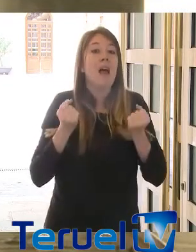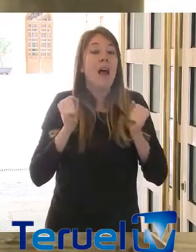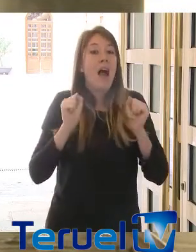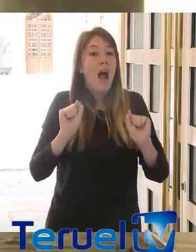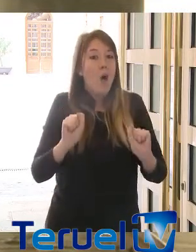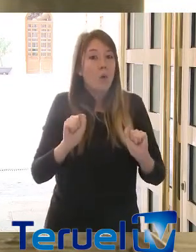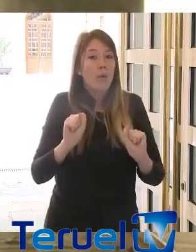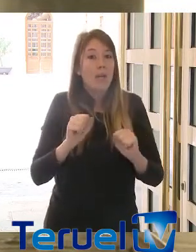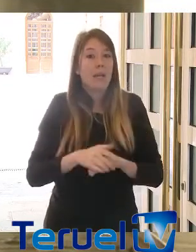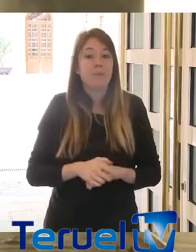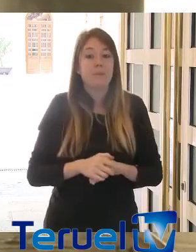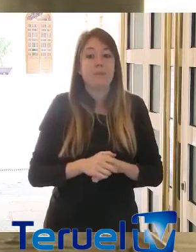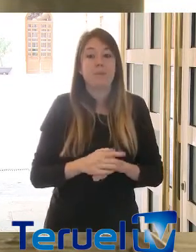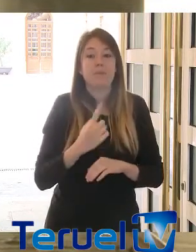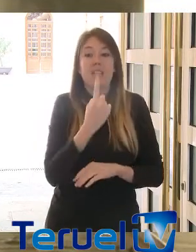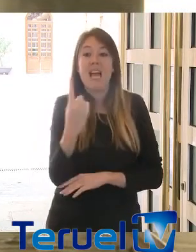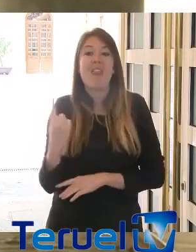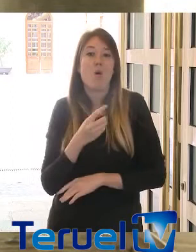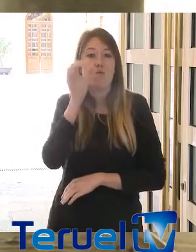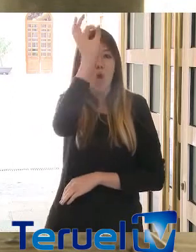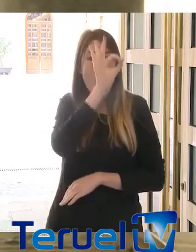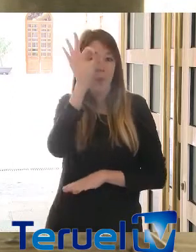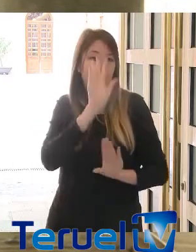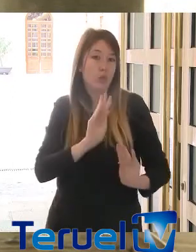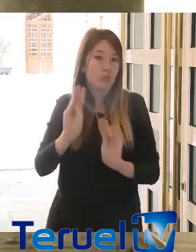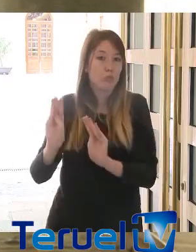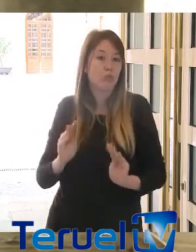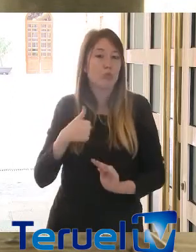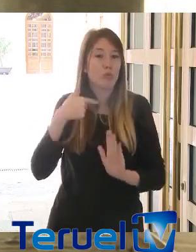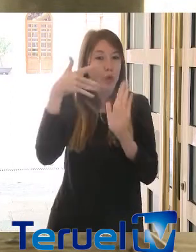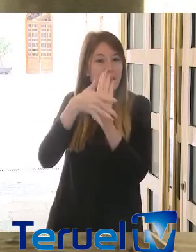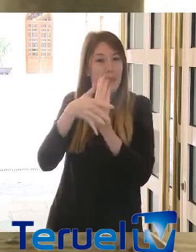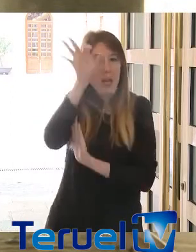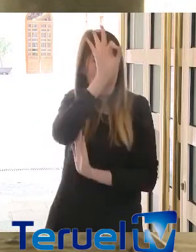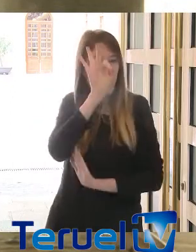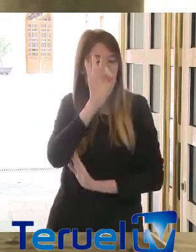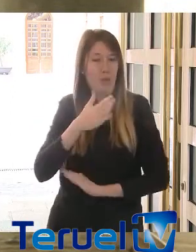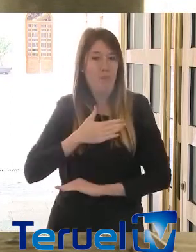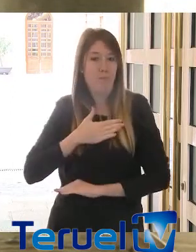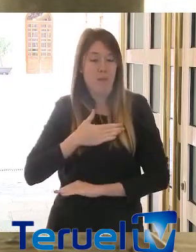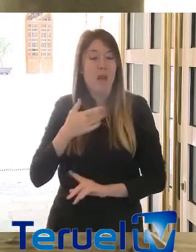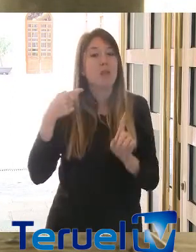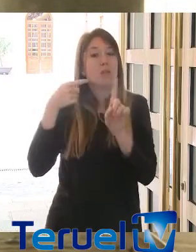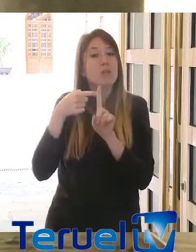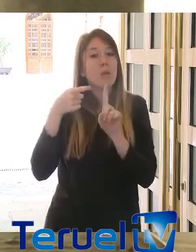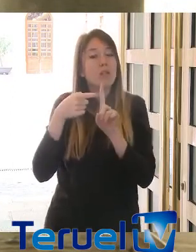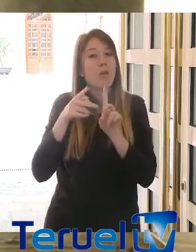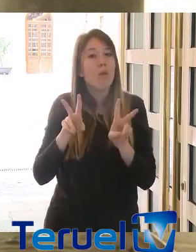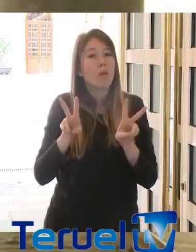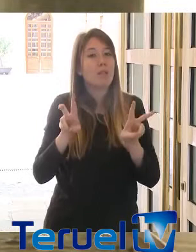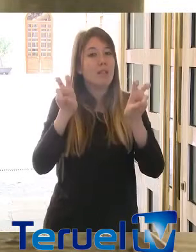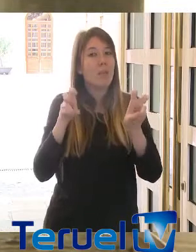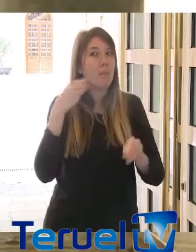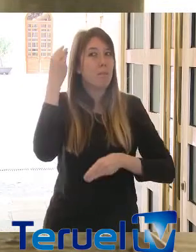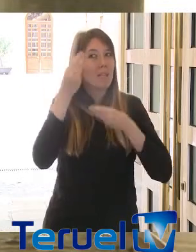aunque Calacol puede tener su opinión. Yo ya he apuntado alguna opinión al respecto, sobre todo en el sentido de que